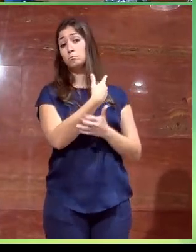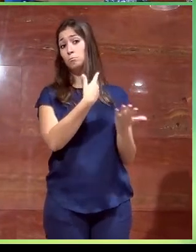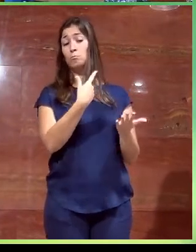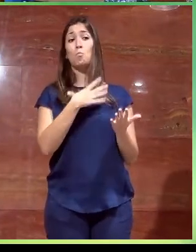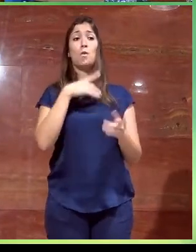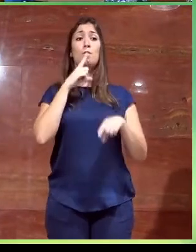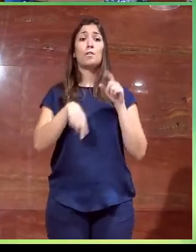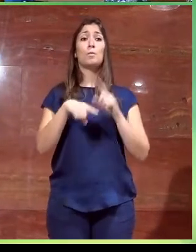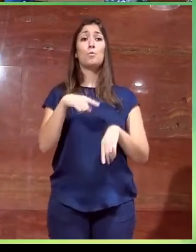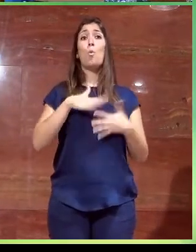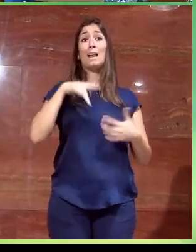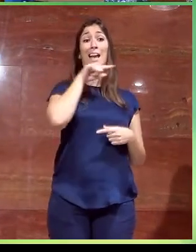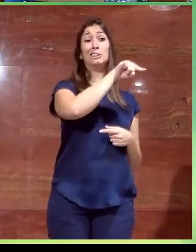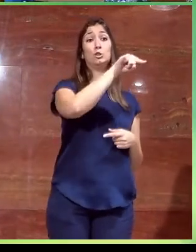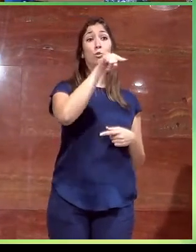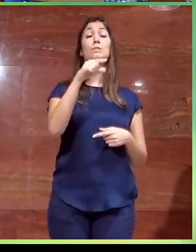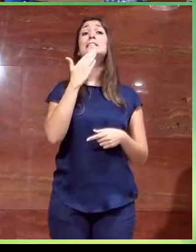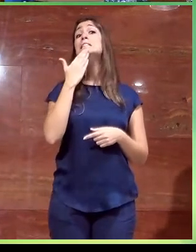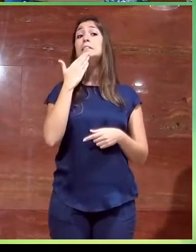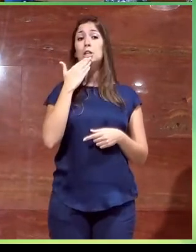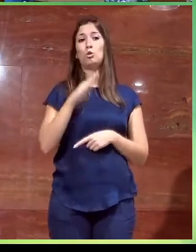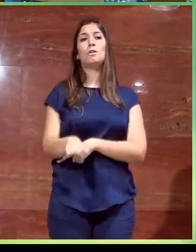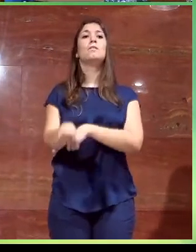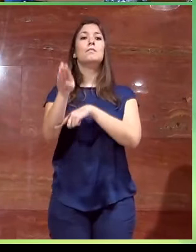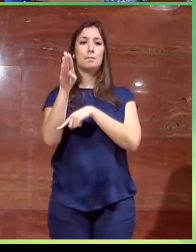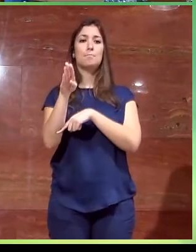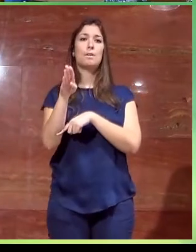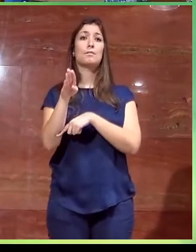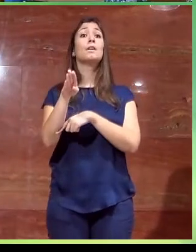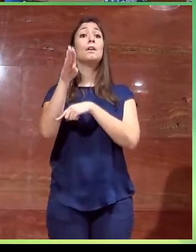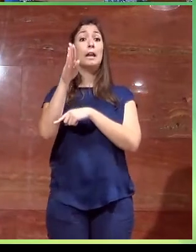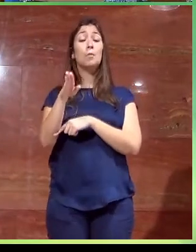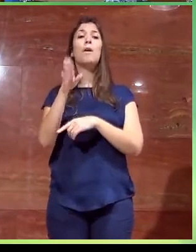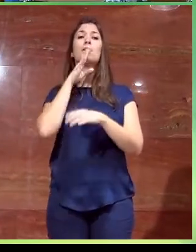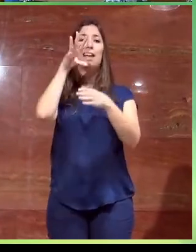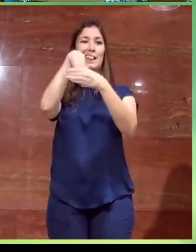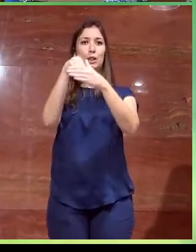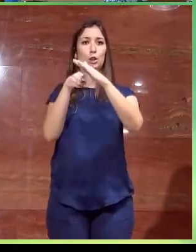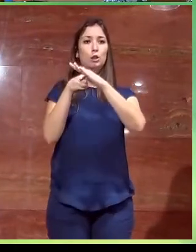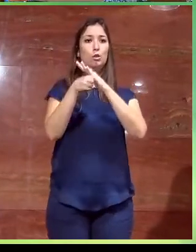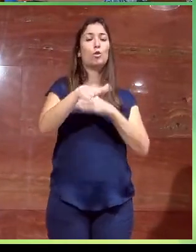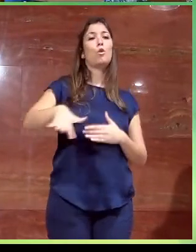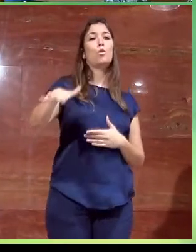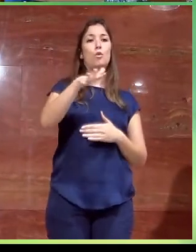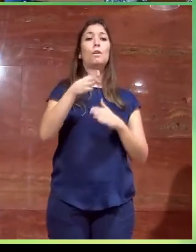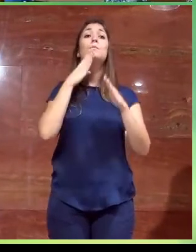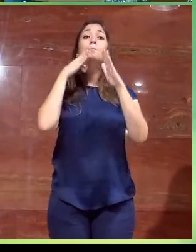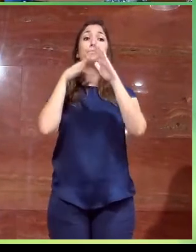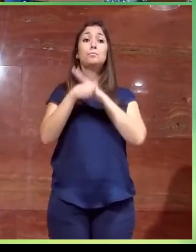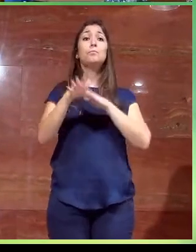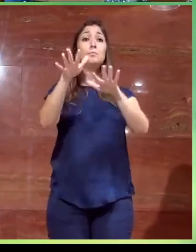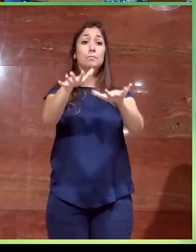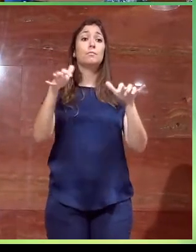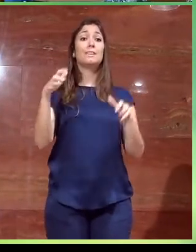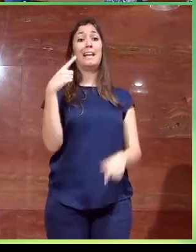acceder por cada uno de estos, y si no utilizaríamos la rampa y llegaríamos al espacio interior de la zona del vestíbulo del salón de